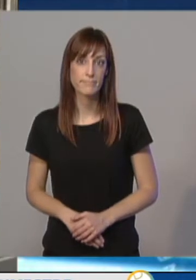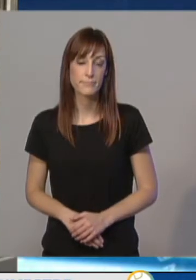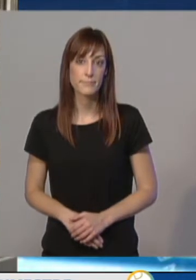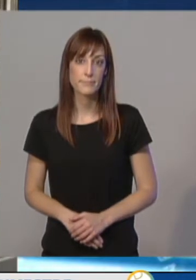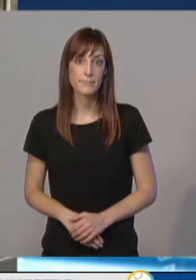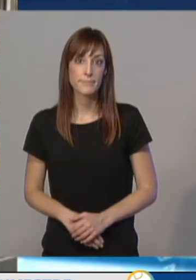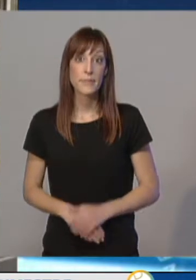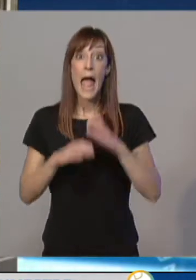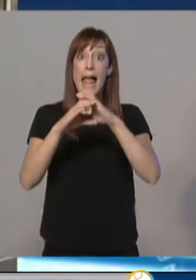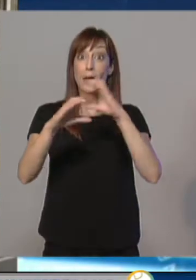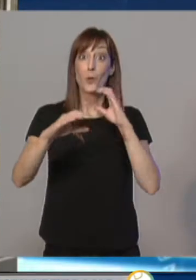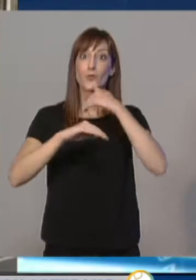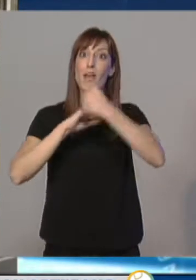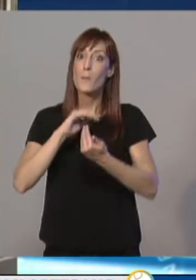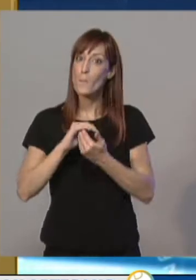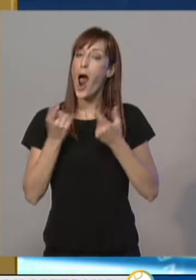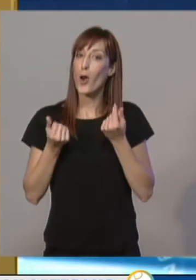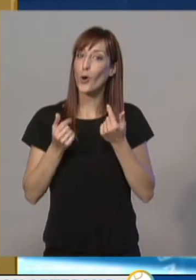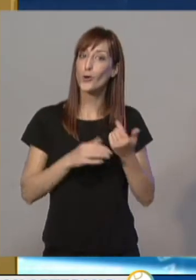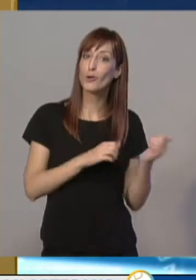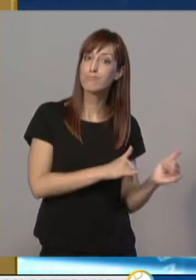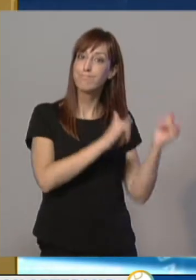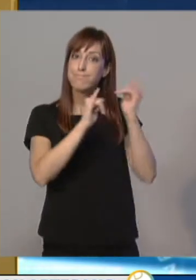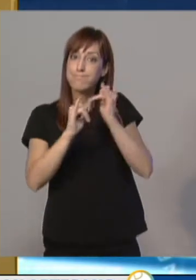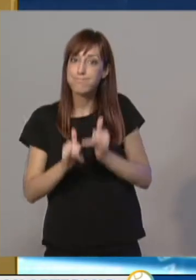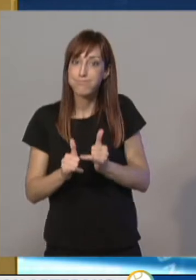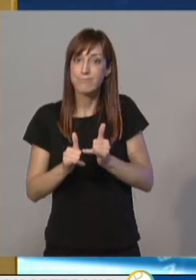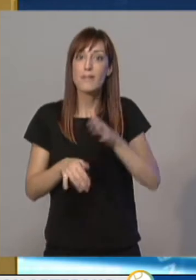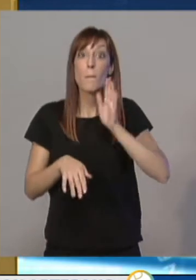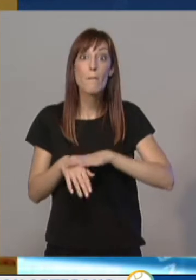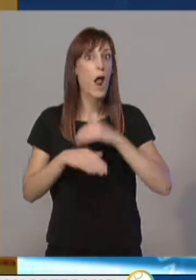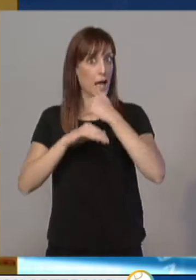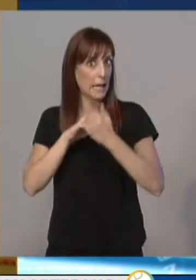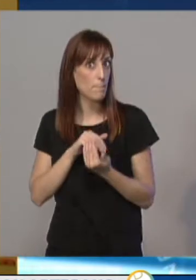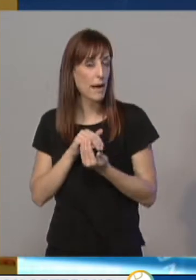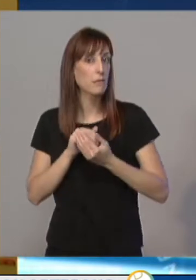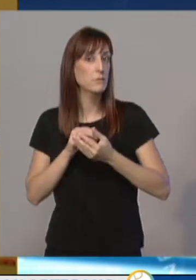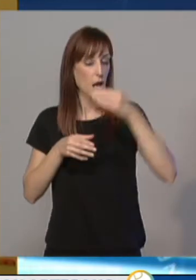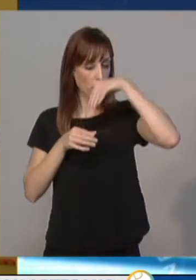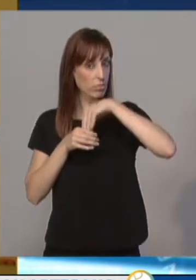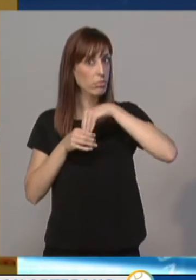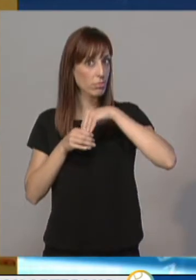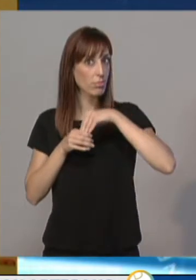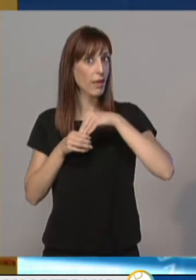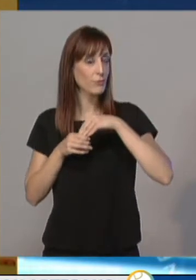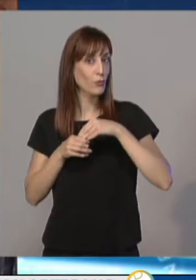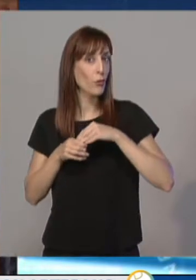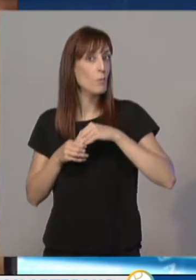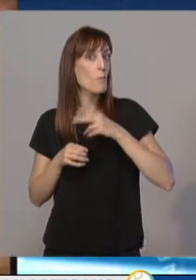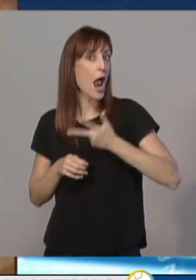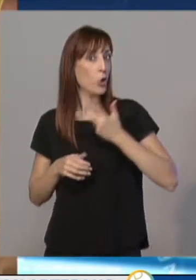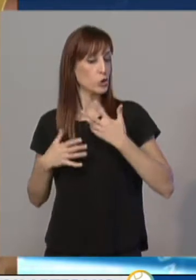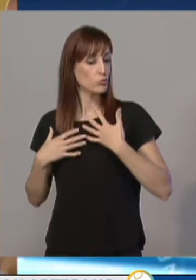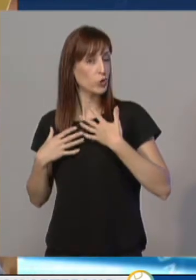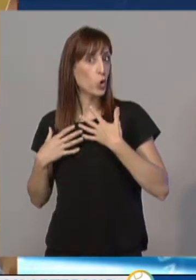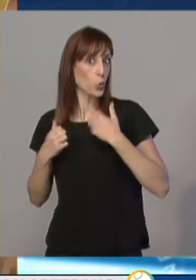El autobús del PAN ha llegado a Logroño para explicar los valores nutritivos de este alimento... ...y potenciar su consumo entre los más jóvenes. Bueno, pues